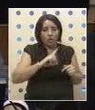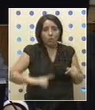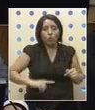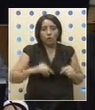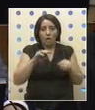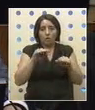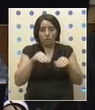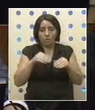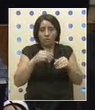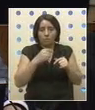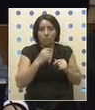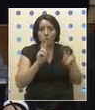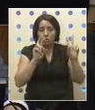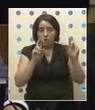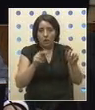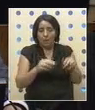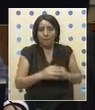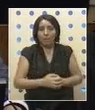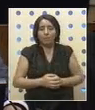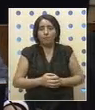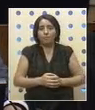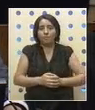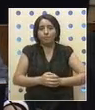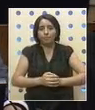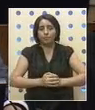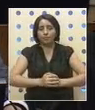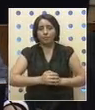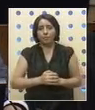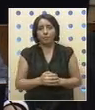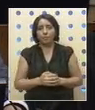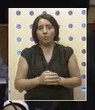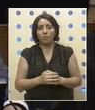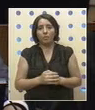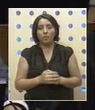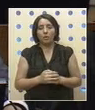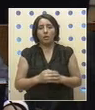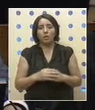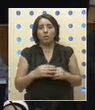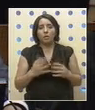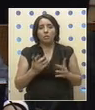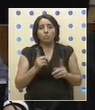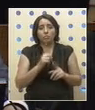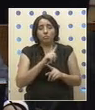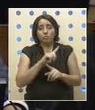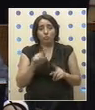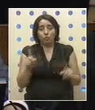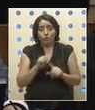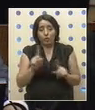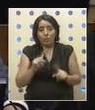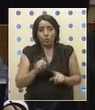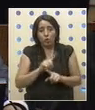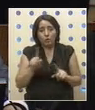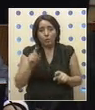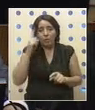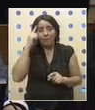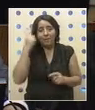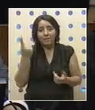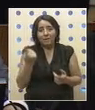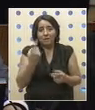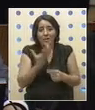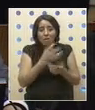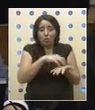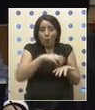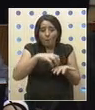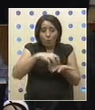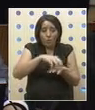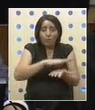Velázquez recién lo planteaba con firmeza también. También es inconcebible que hayan comunas, por